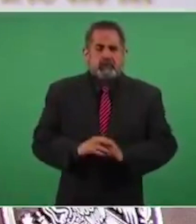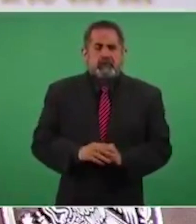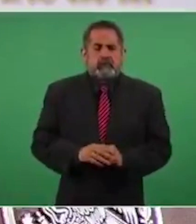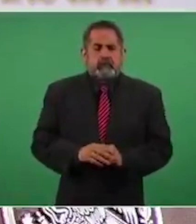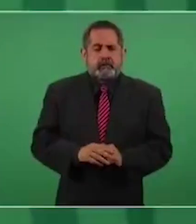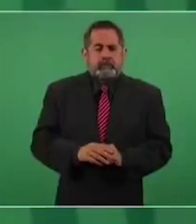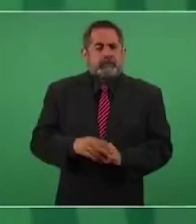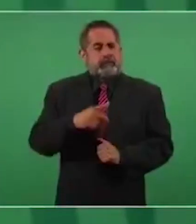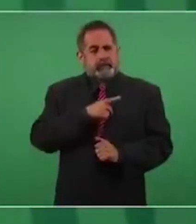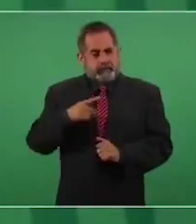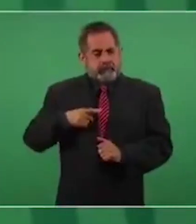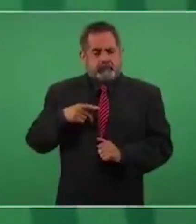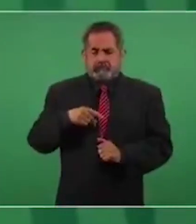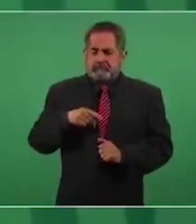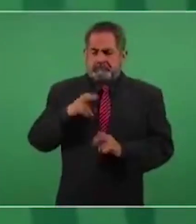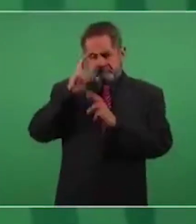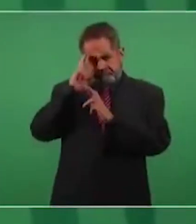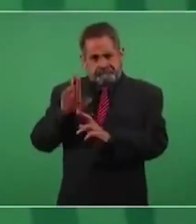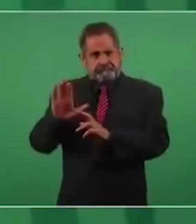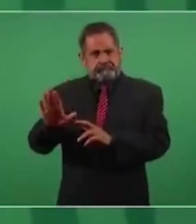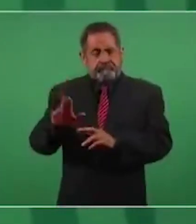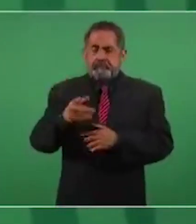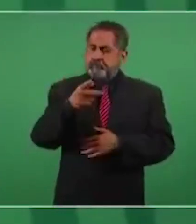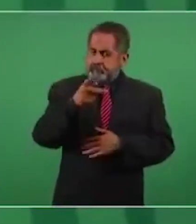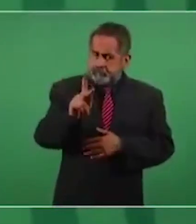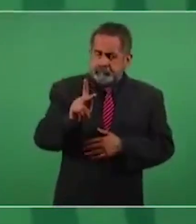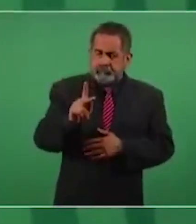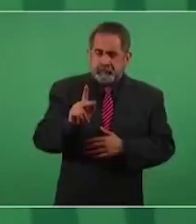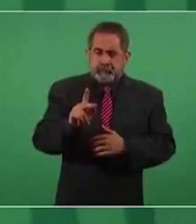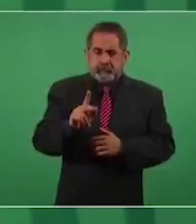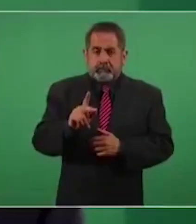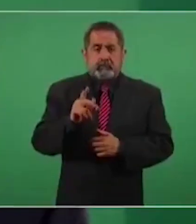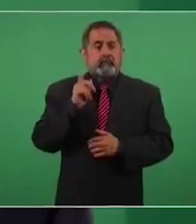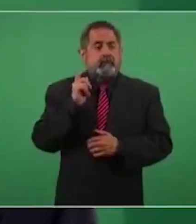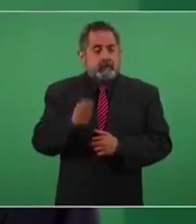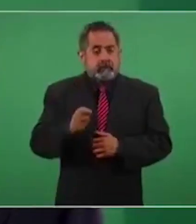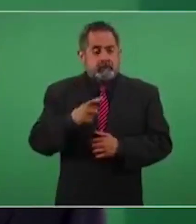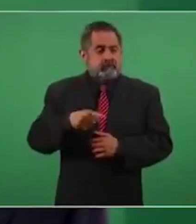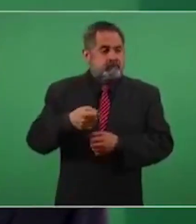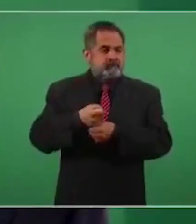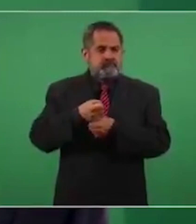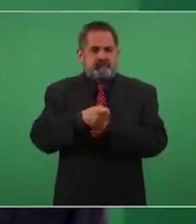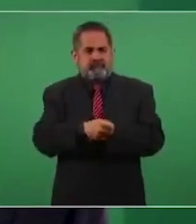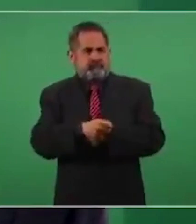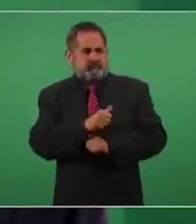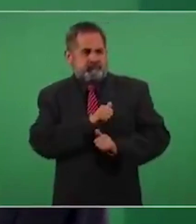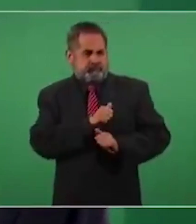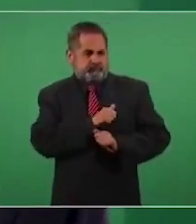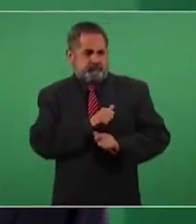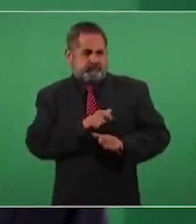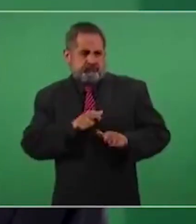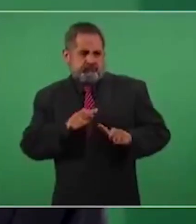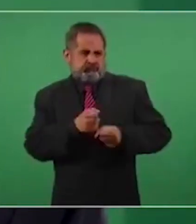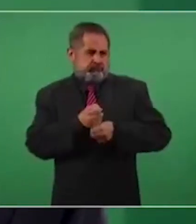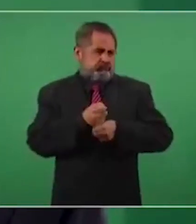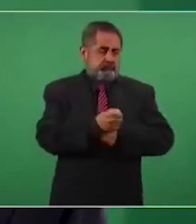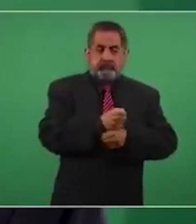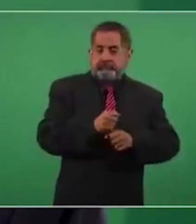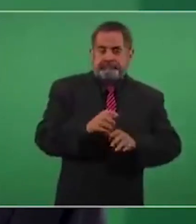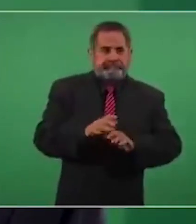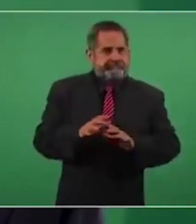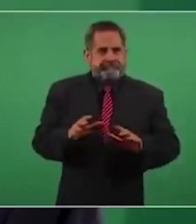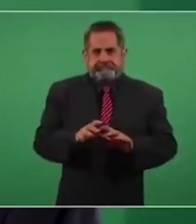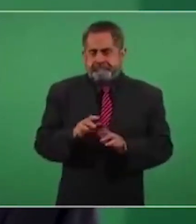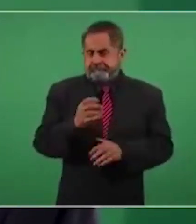de qué preocuparse para recibir la vacuna. Esto después de que algunos países han parado la administración por efectos secundarios que se han presentado.